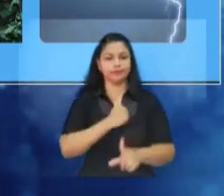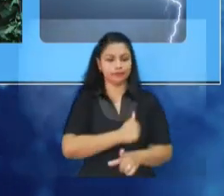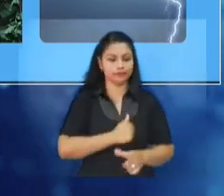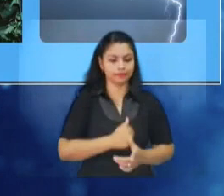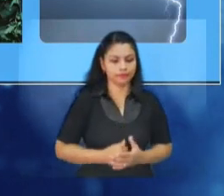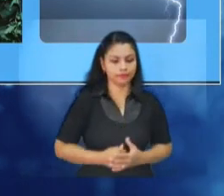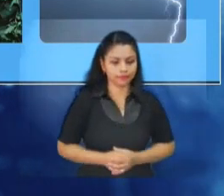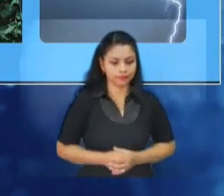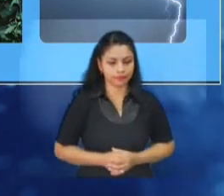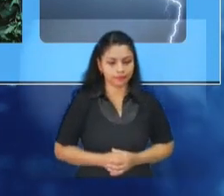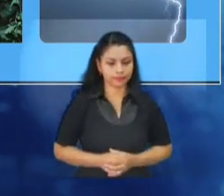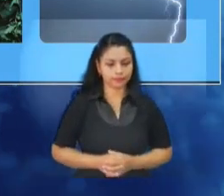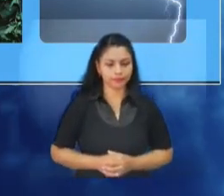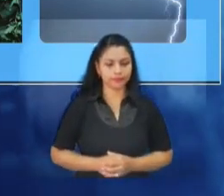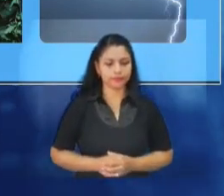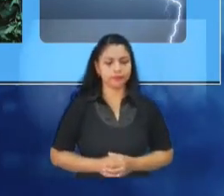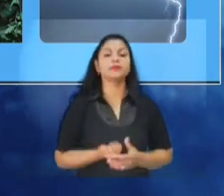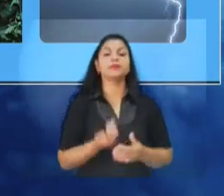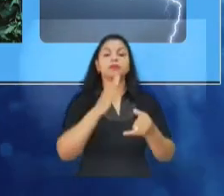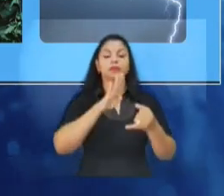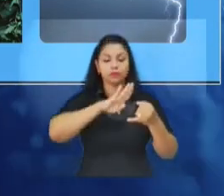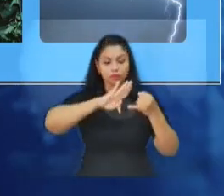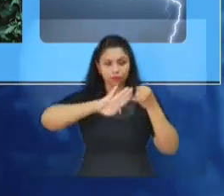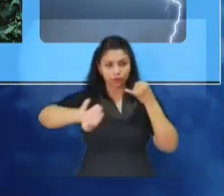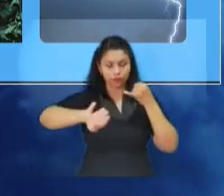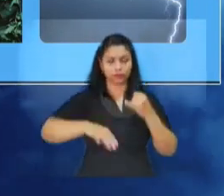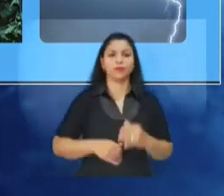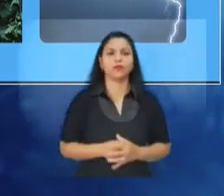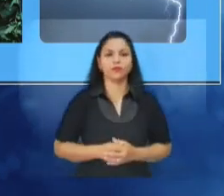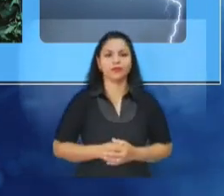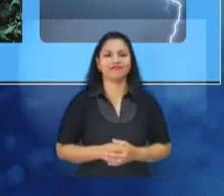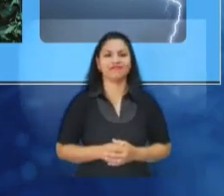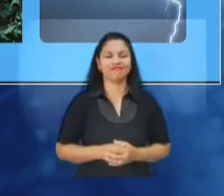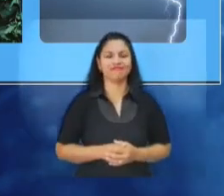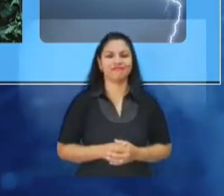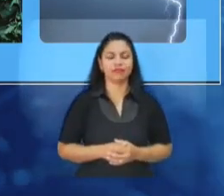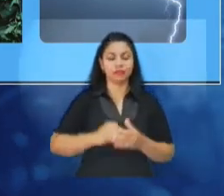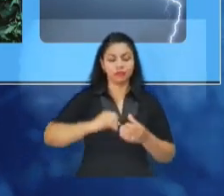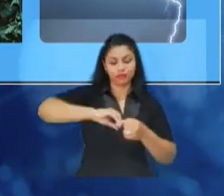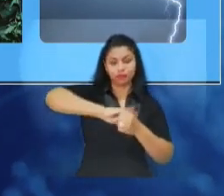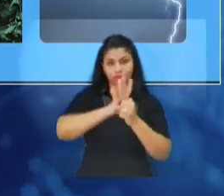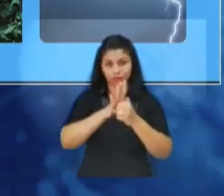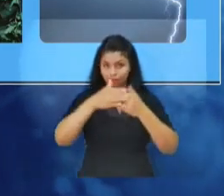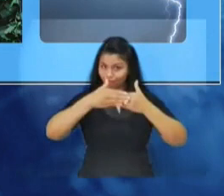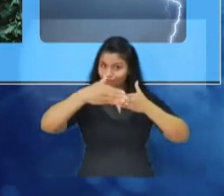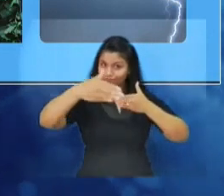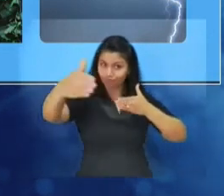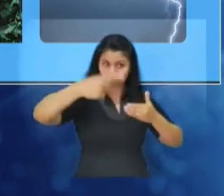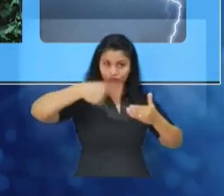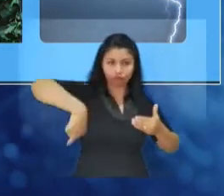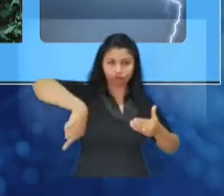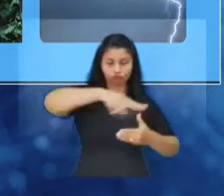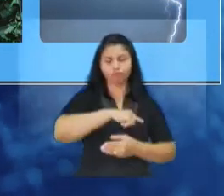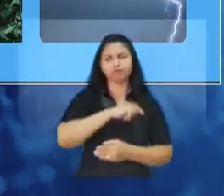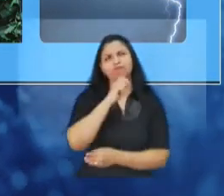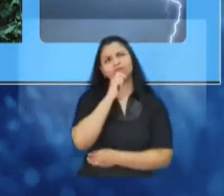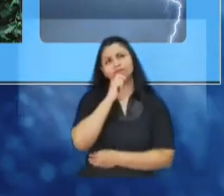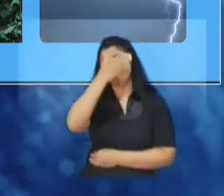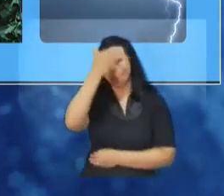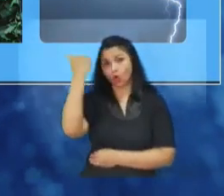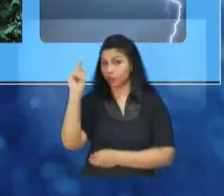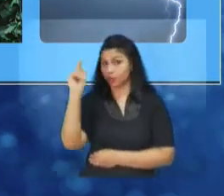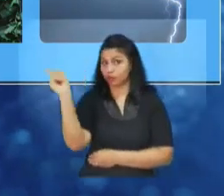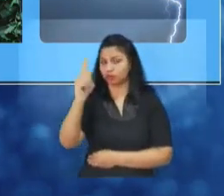Por último, en la era post-COVID-19 no debemos olvidar dos consideraciones adicionales